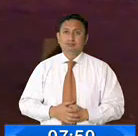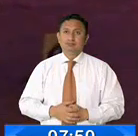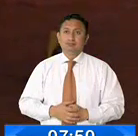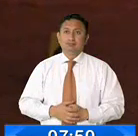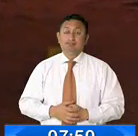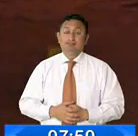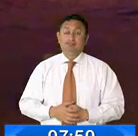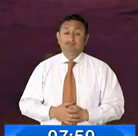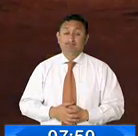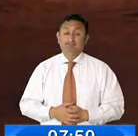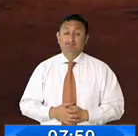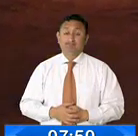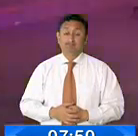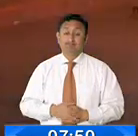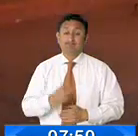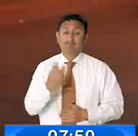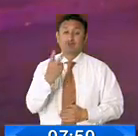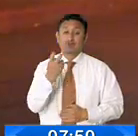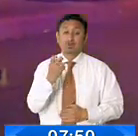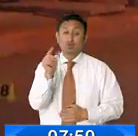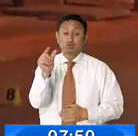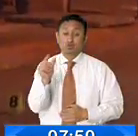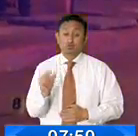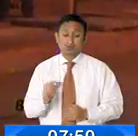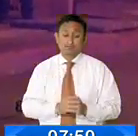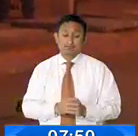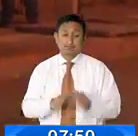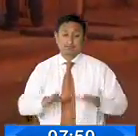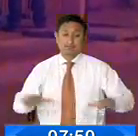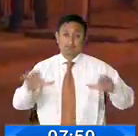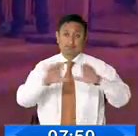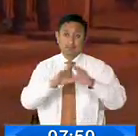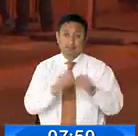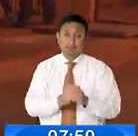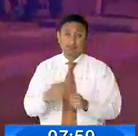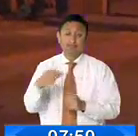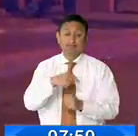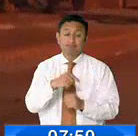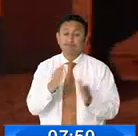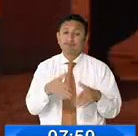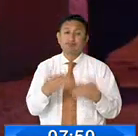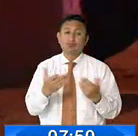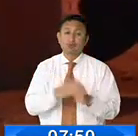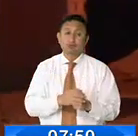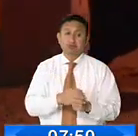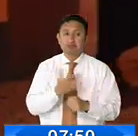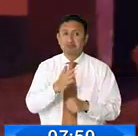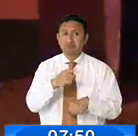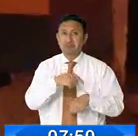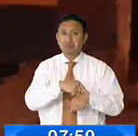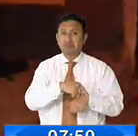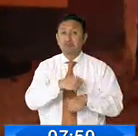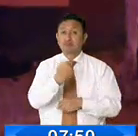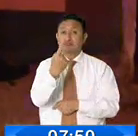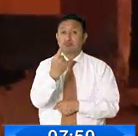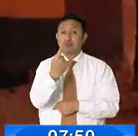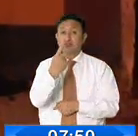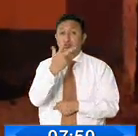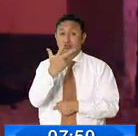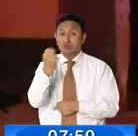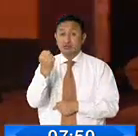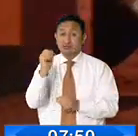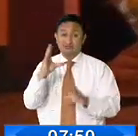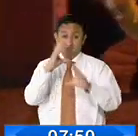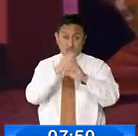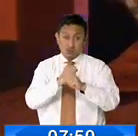Más de 12 indicios se fueron levantados en la zona del crimen. Este hecho se registró alrededor de las 23 horas con 30